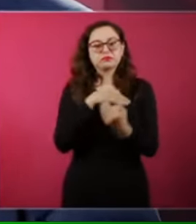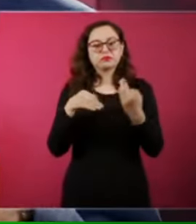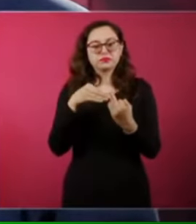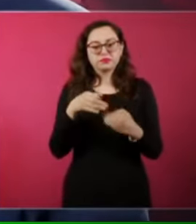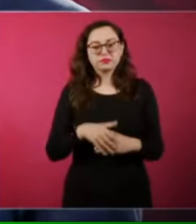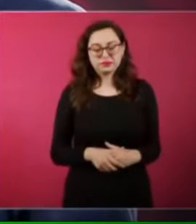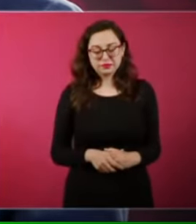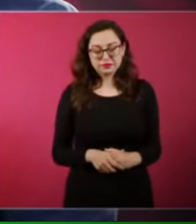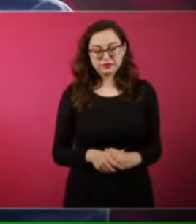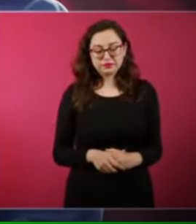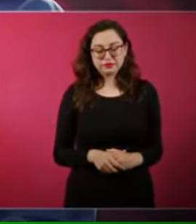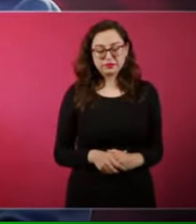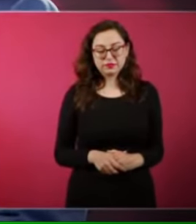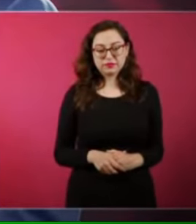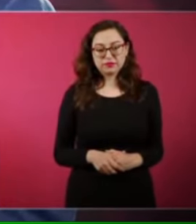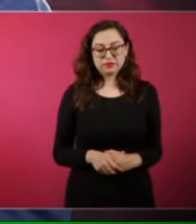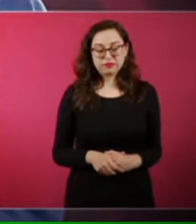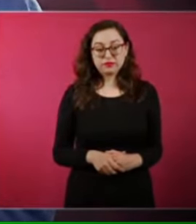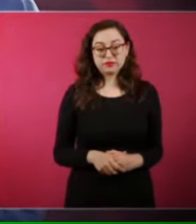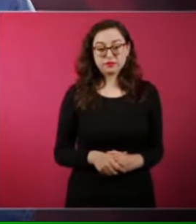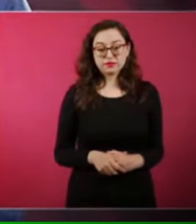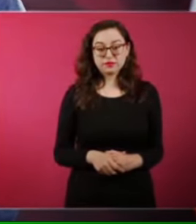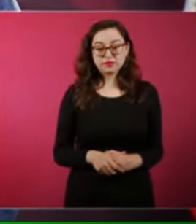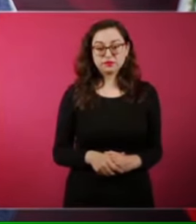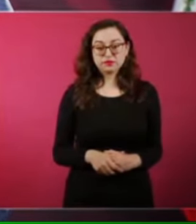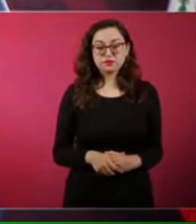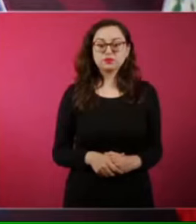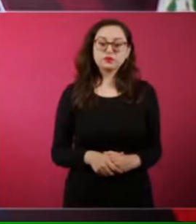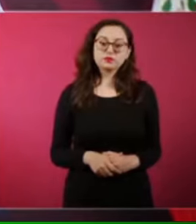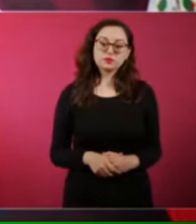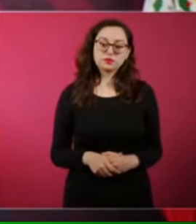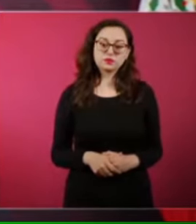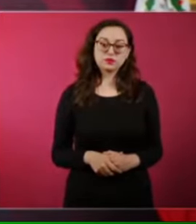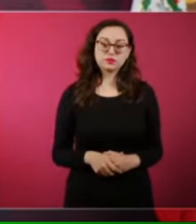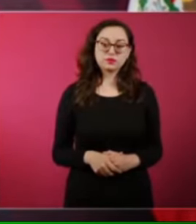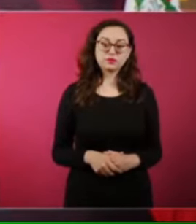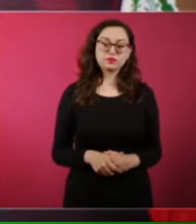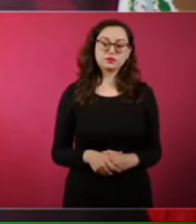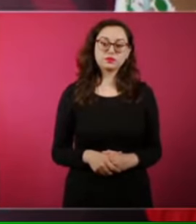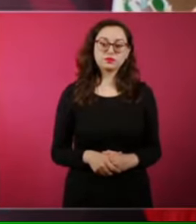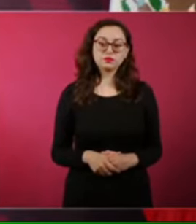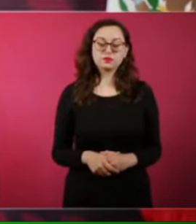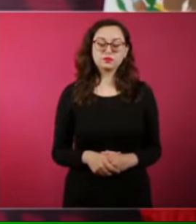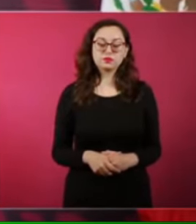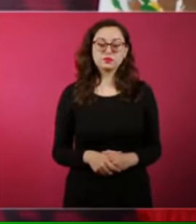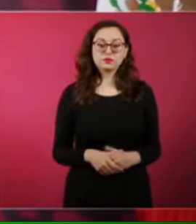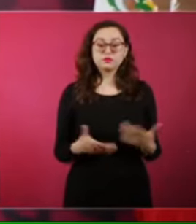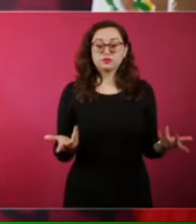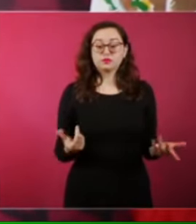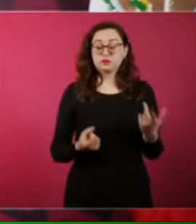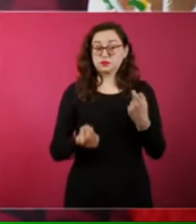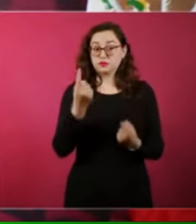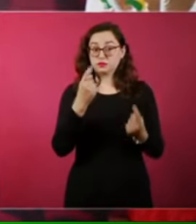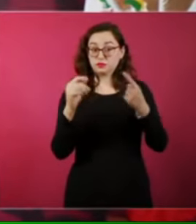Nada más que a lo mejor hay quienes están cuestionando a Rafael